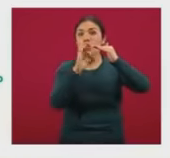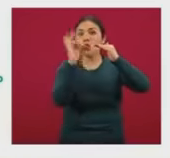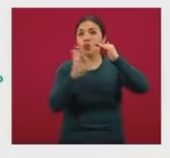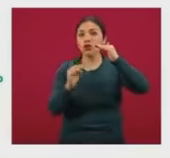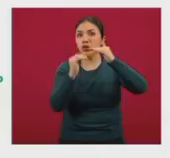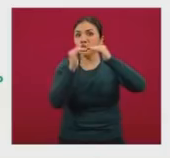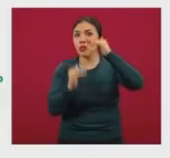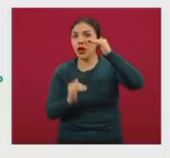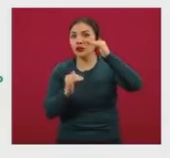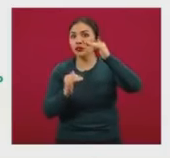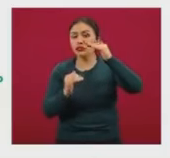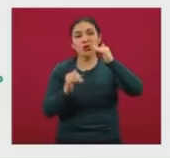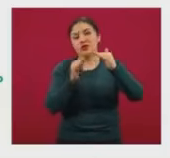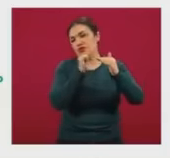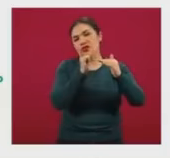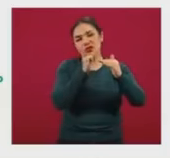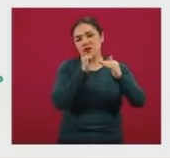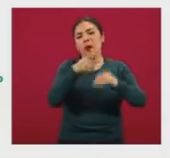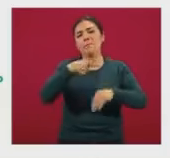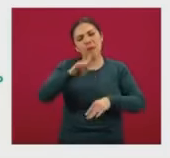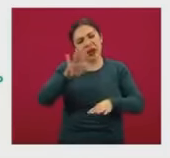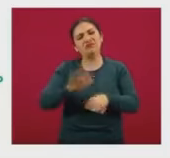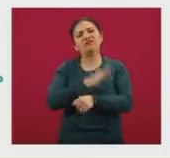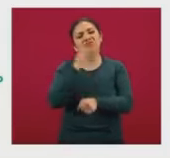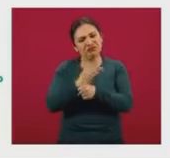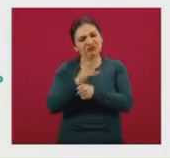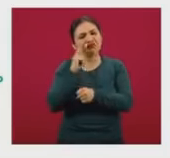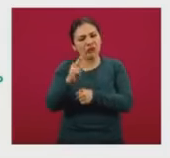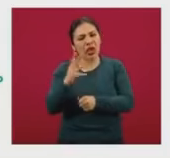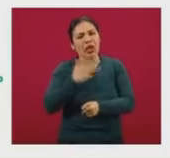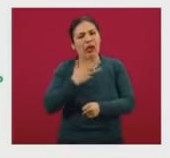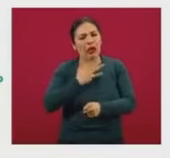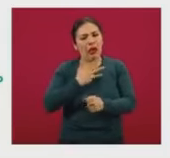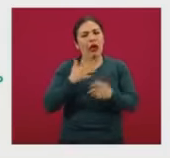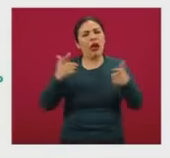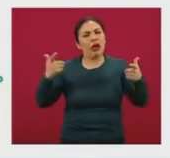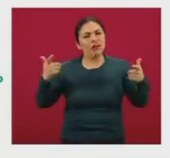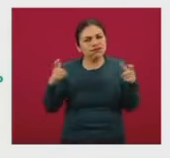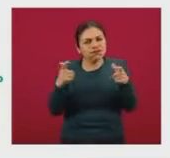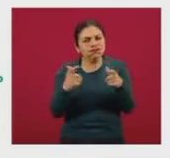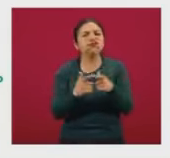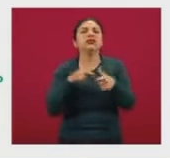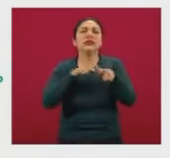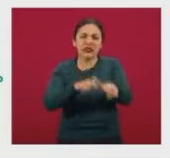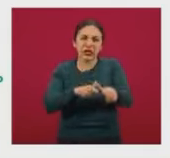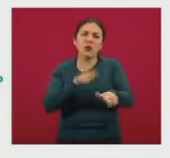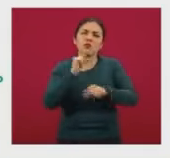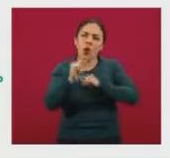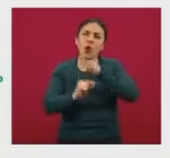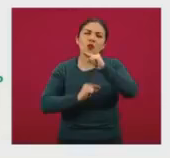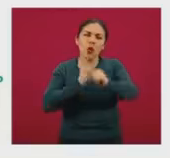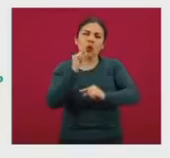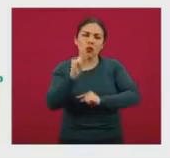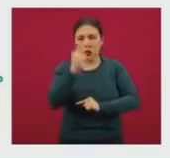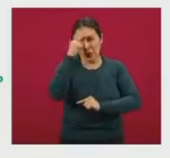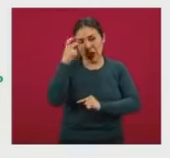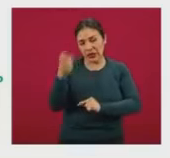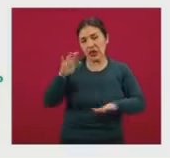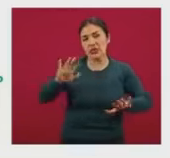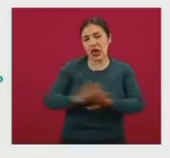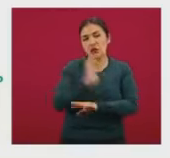en relación al cambio semanal, pero al menos vemos que se mantiene la tendencia descendente en la relación de este